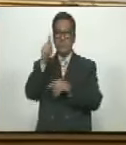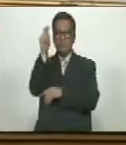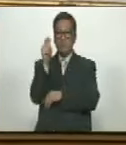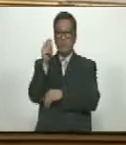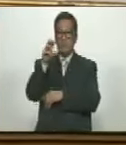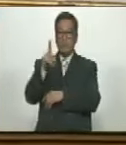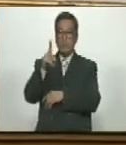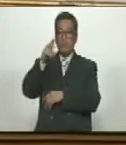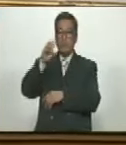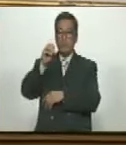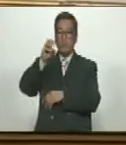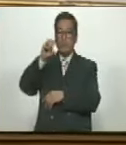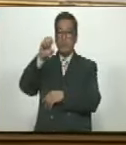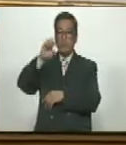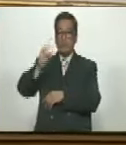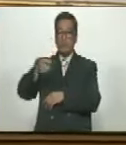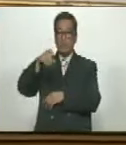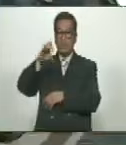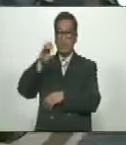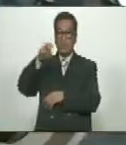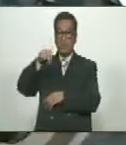diputado Diógenes Linares